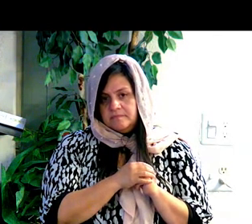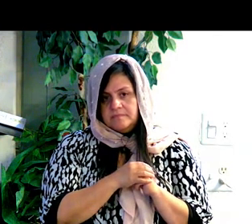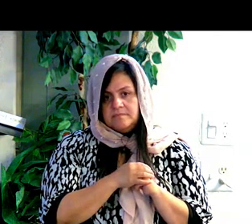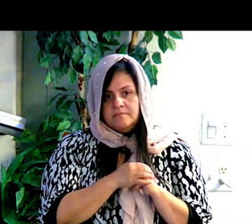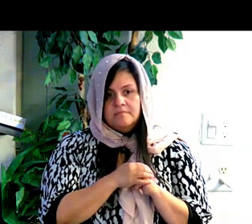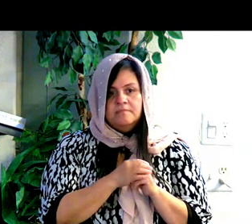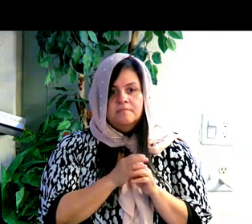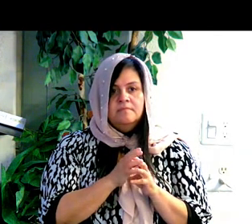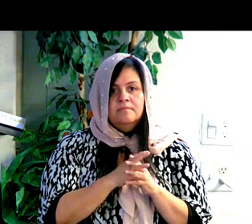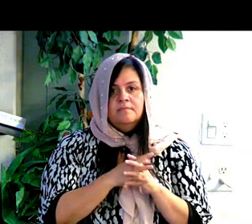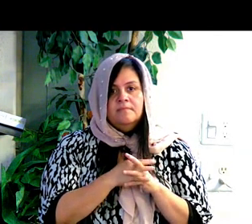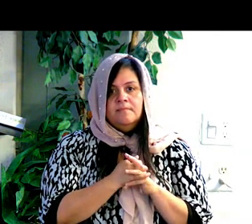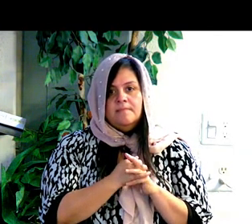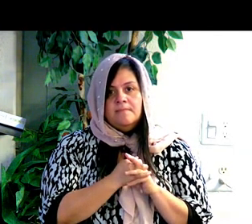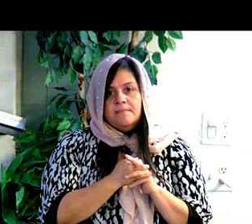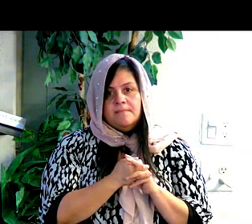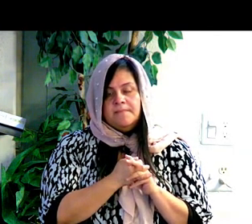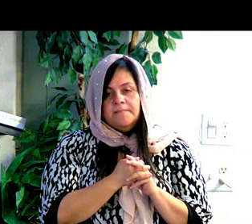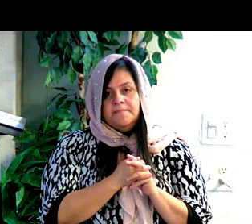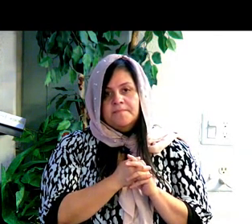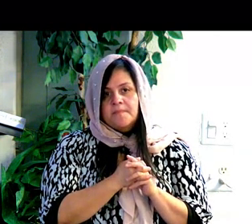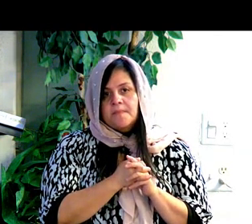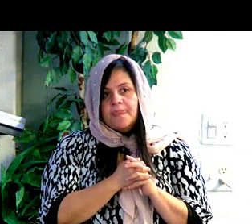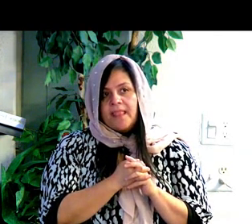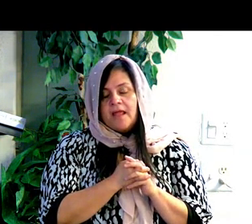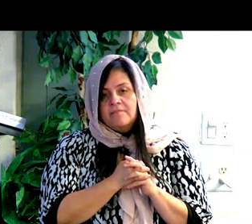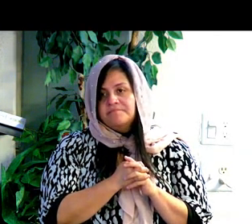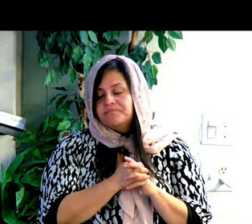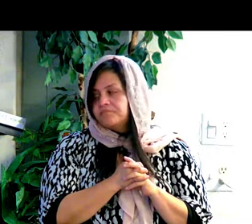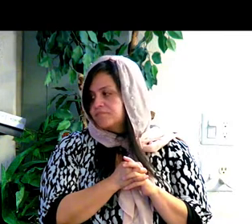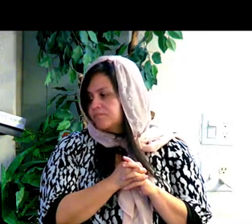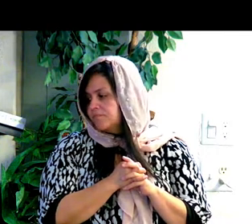del polvo de la tierra, fue creado del polvo de la tierra.